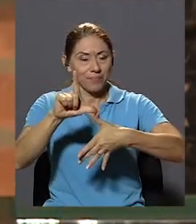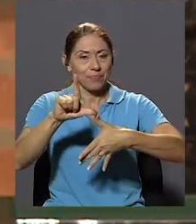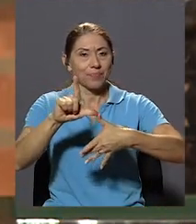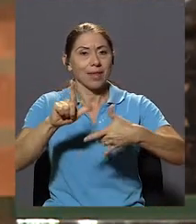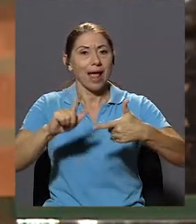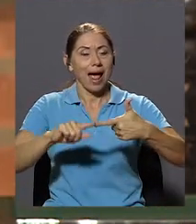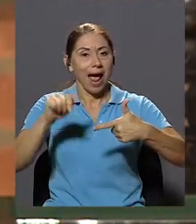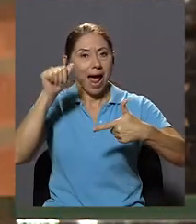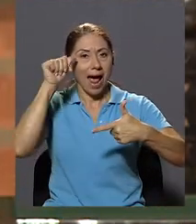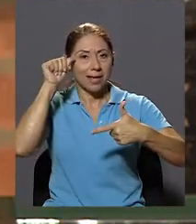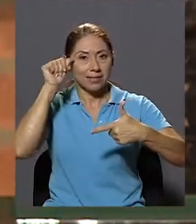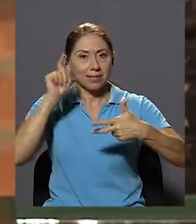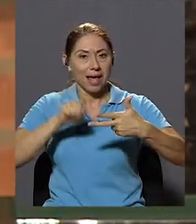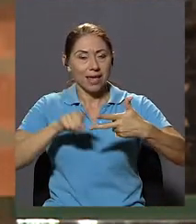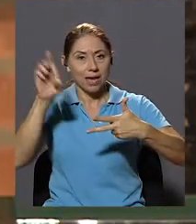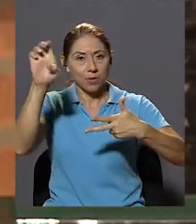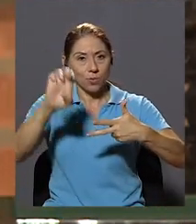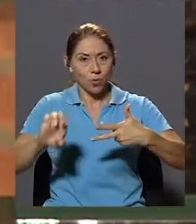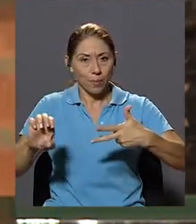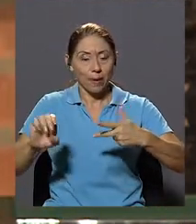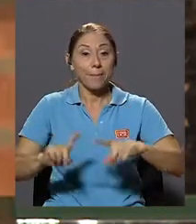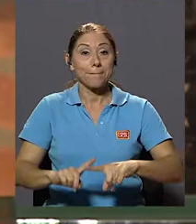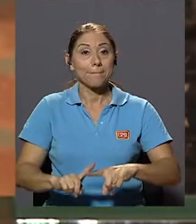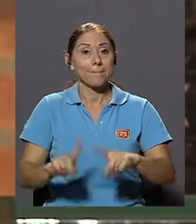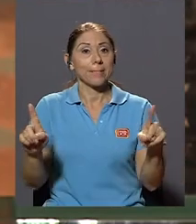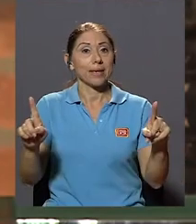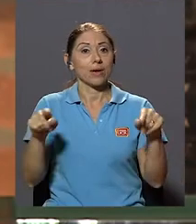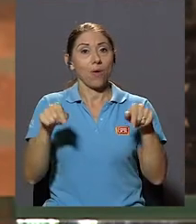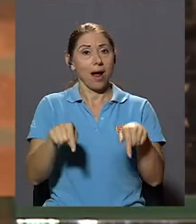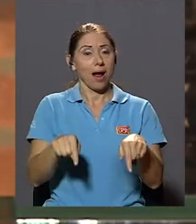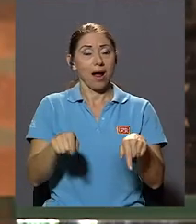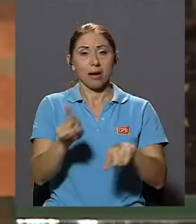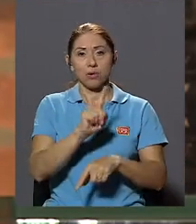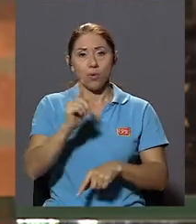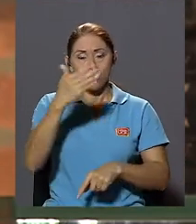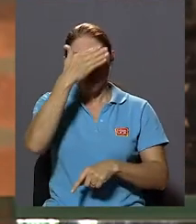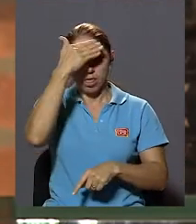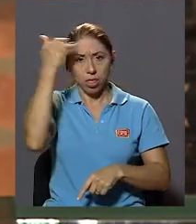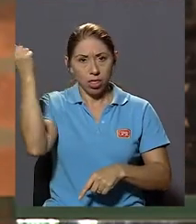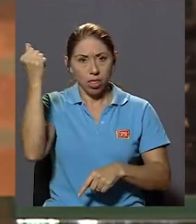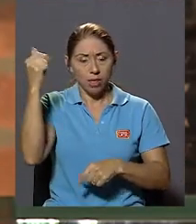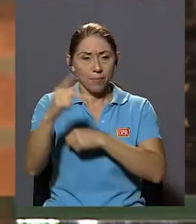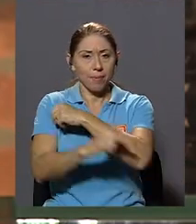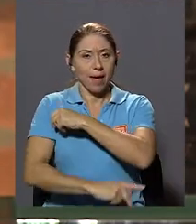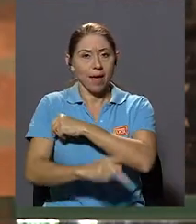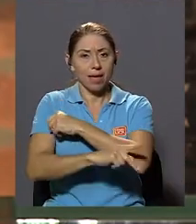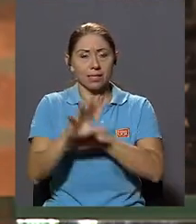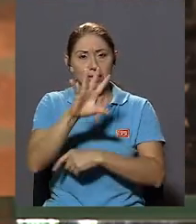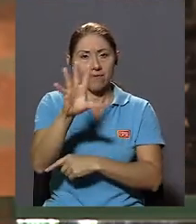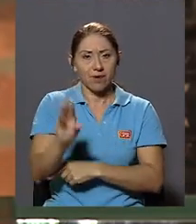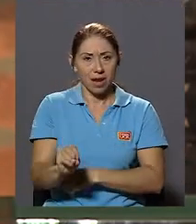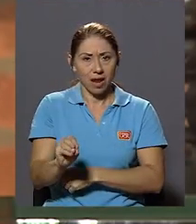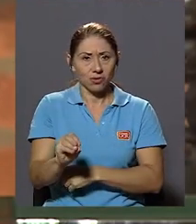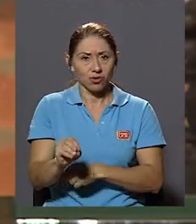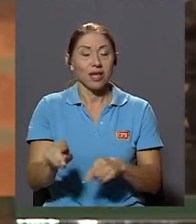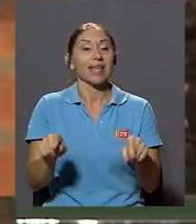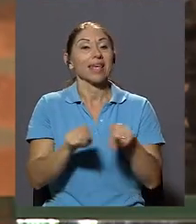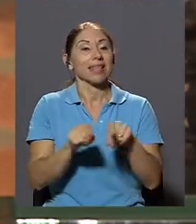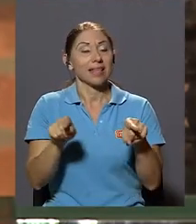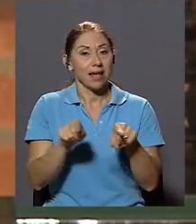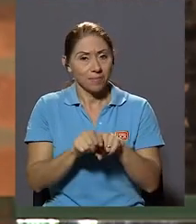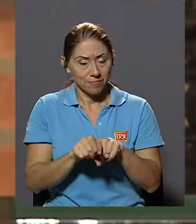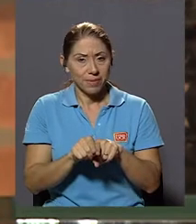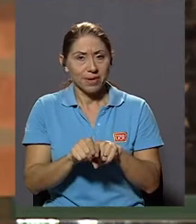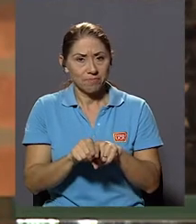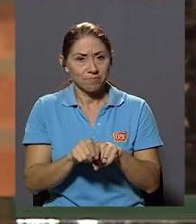Y Europa Pero aquí no estamos olvidando Los países africanos Y también la